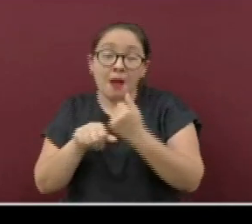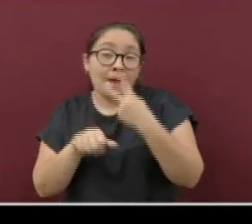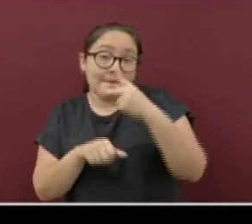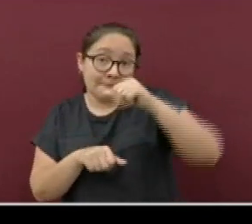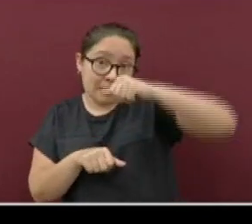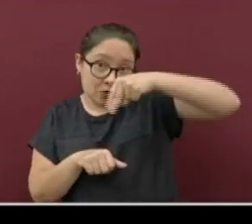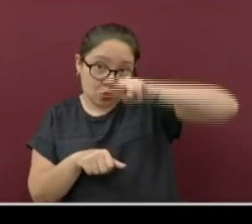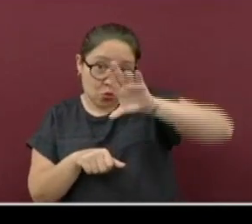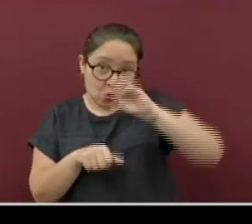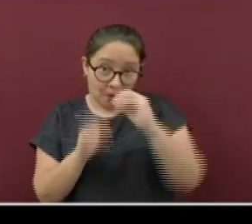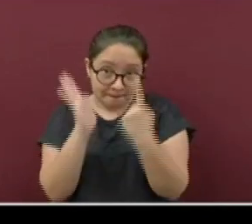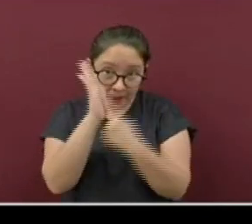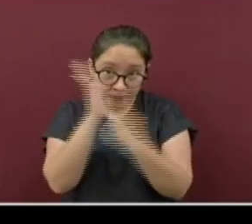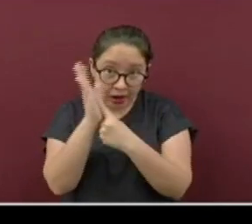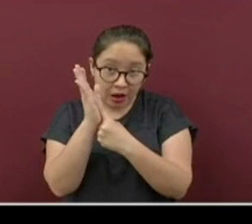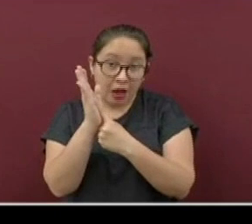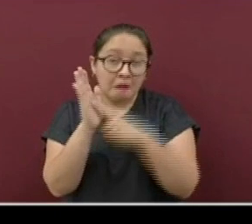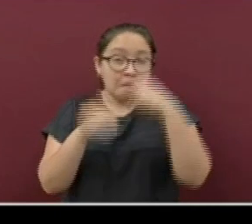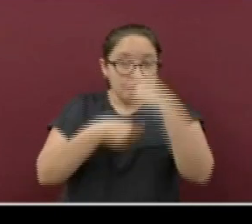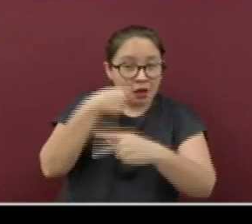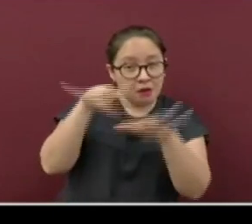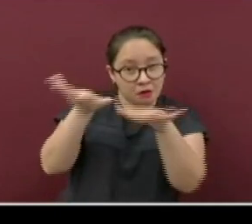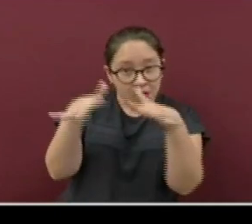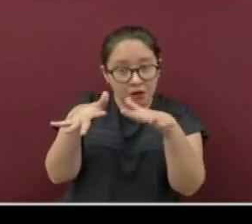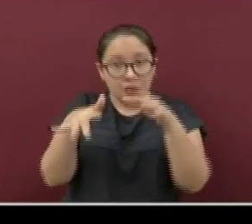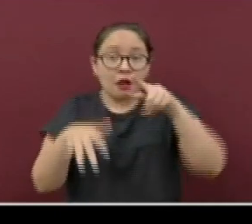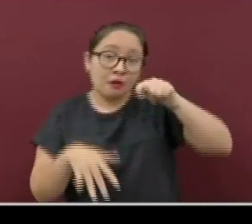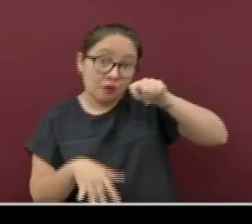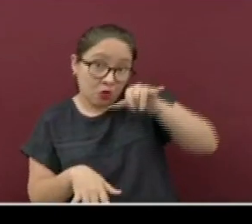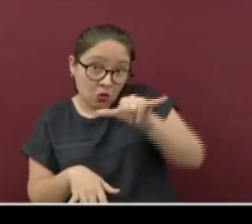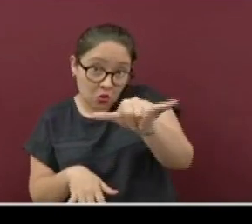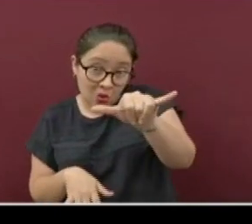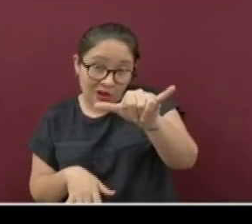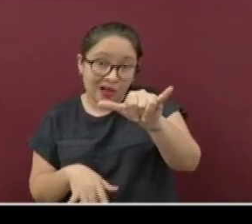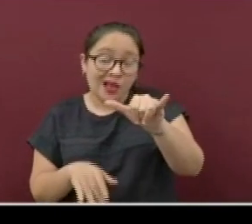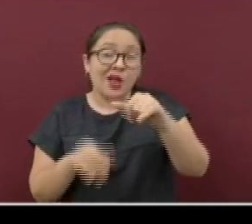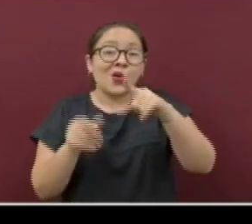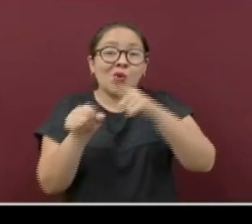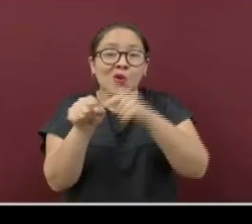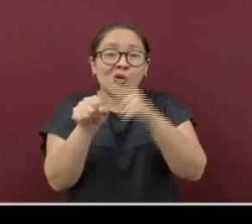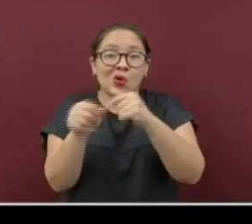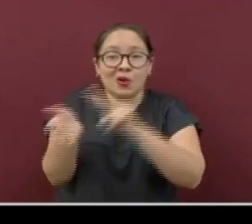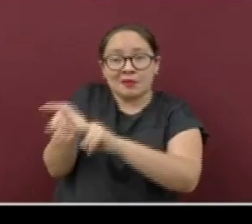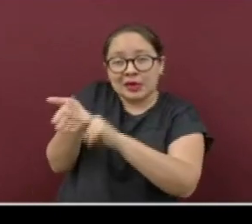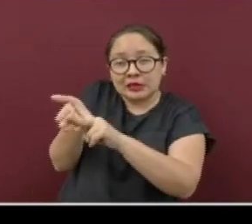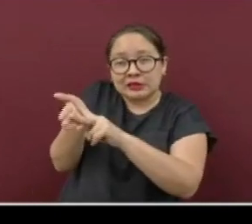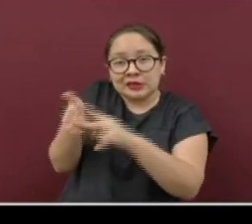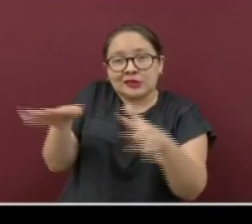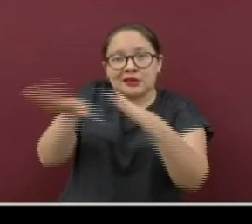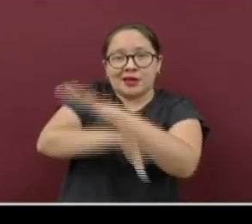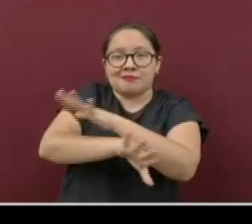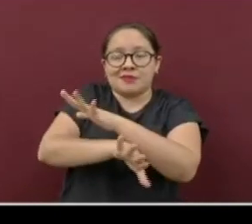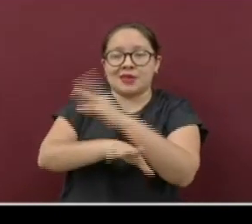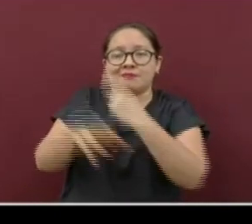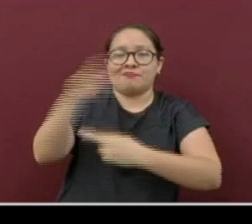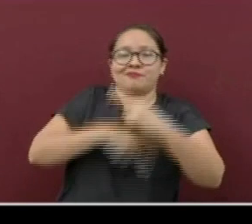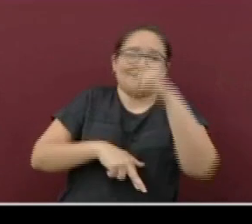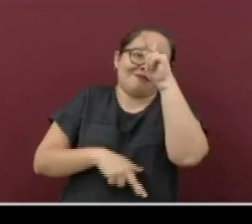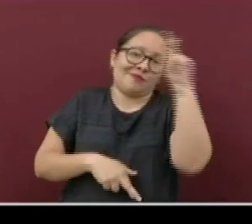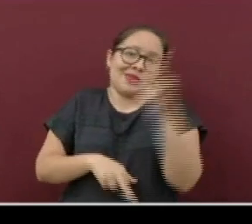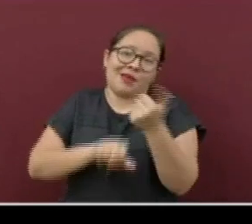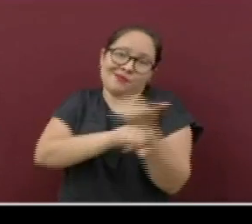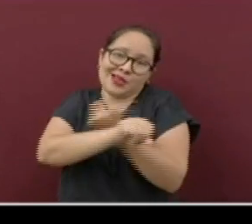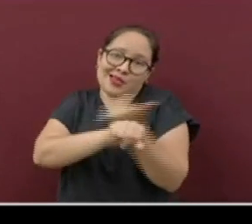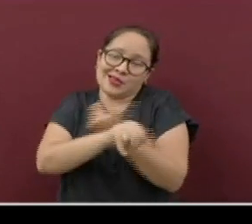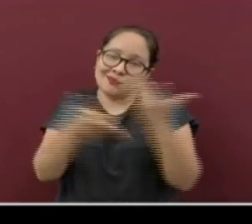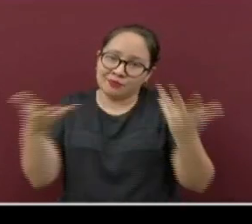riesgo medio, mientras que Tantoyuca asciende de verde a amarillo. En general, la región se conserva